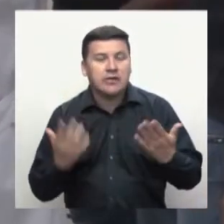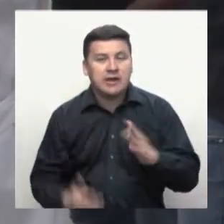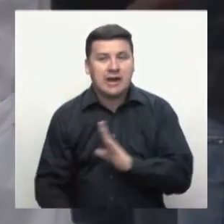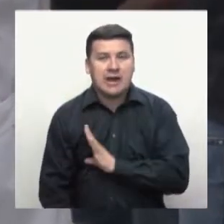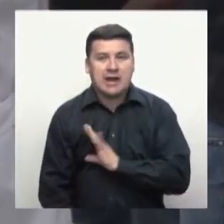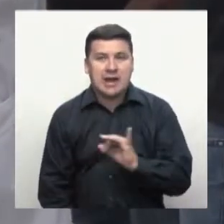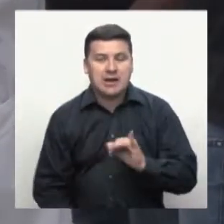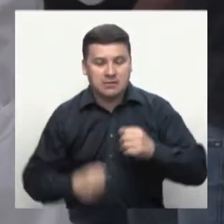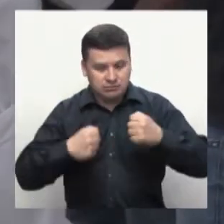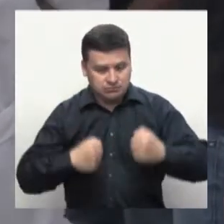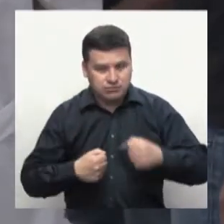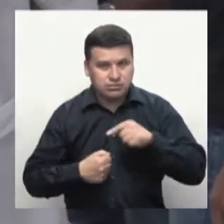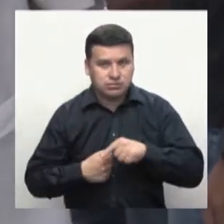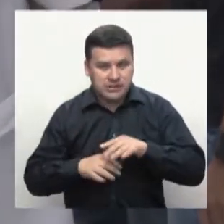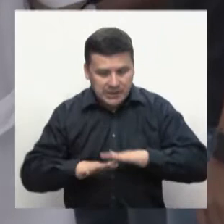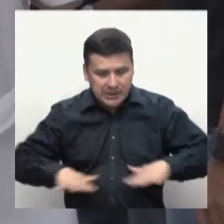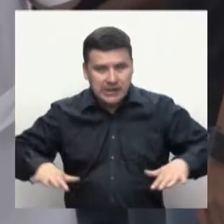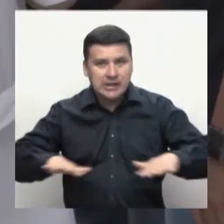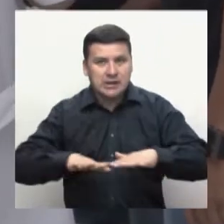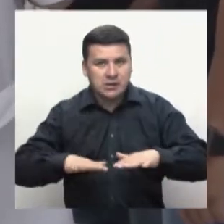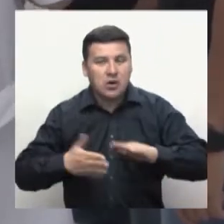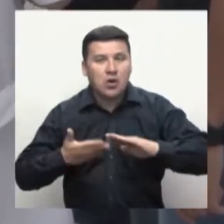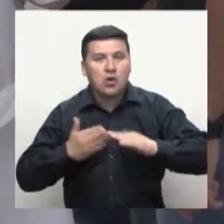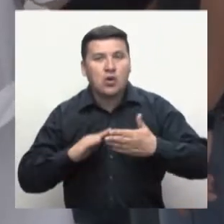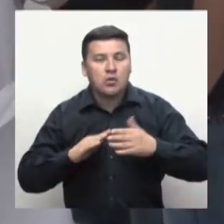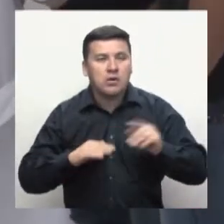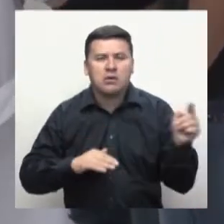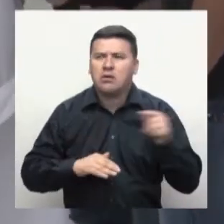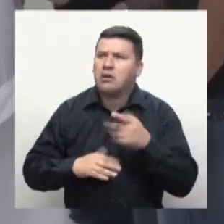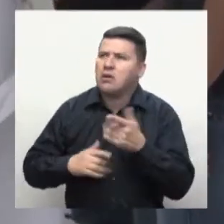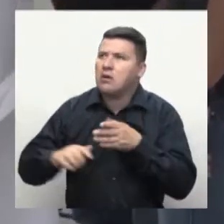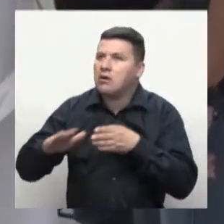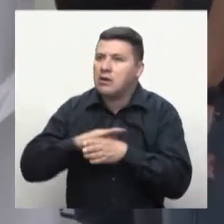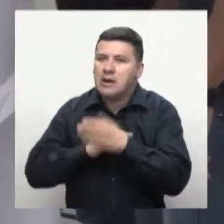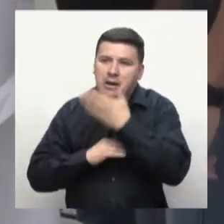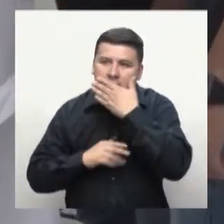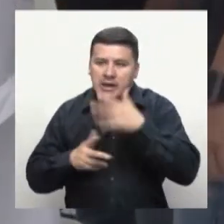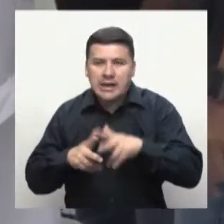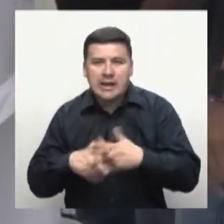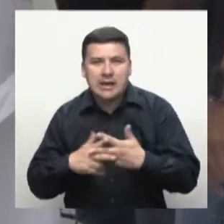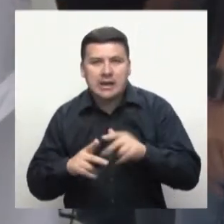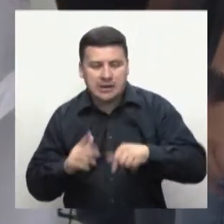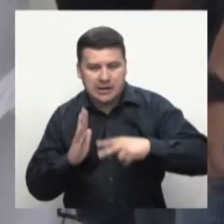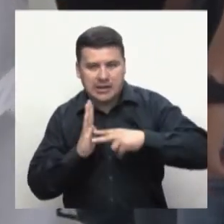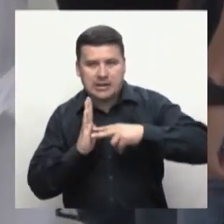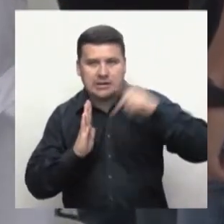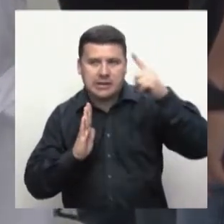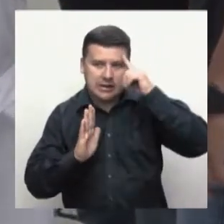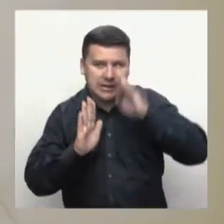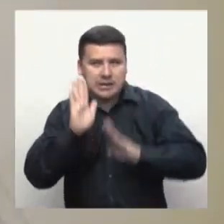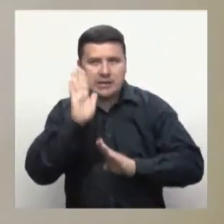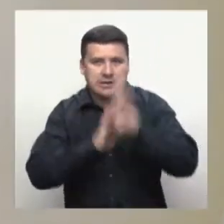sede de este espacio, donde la comunidad tendrá acceso a las mejores herramientas tecnológicas para el emprendimiento digital.